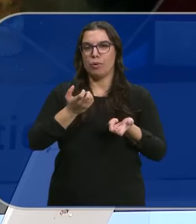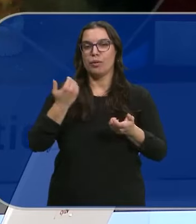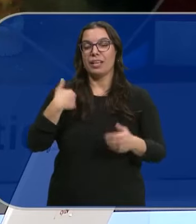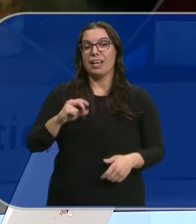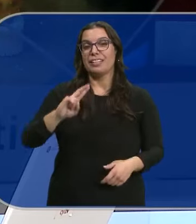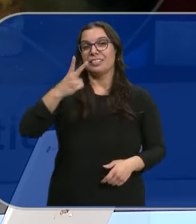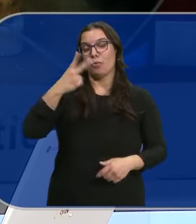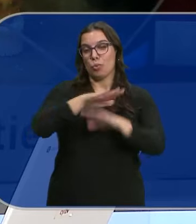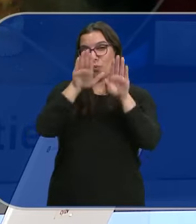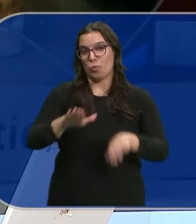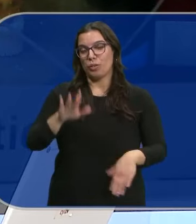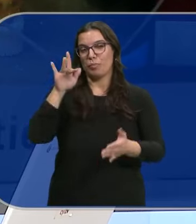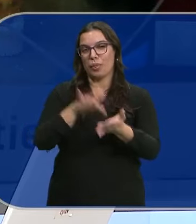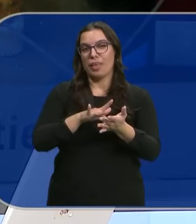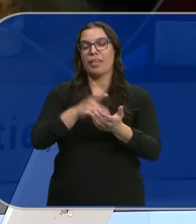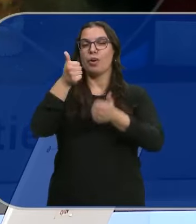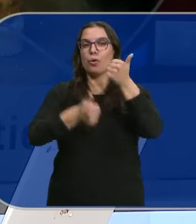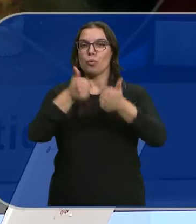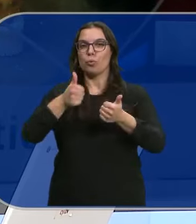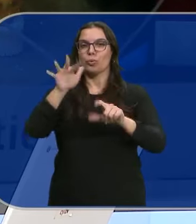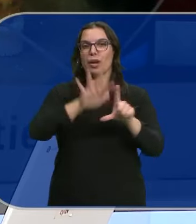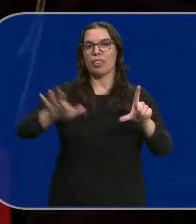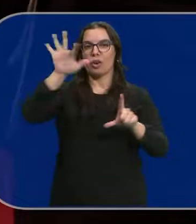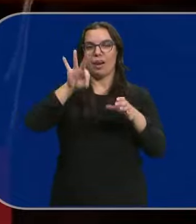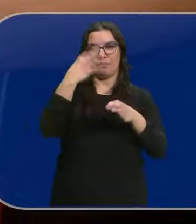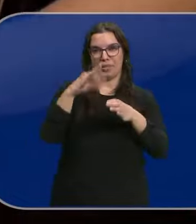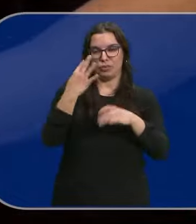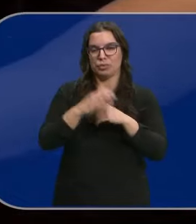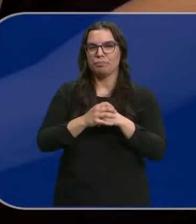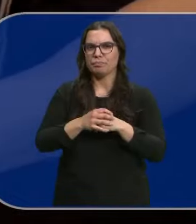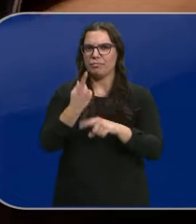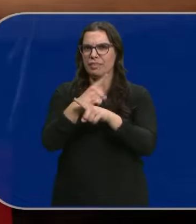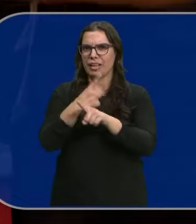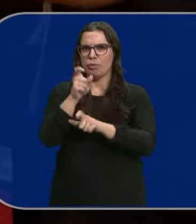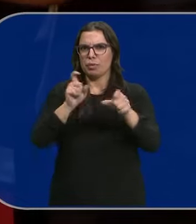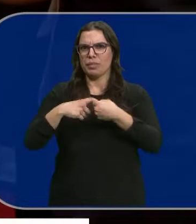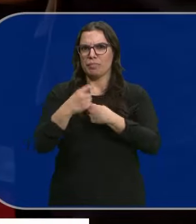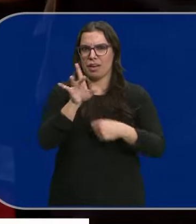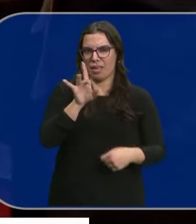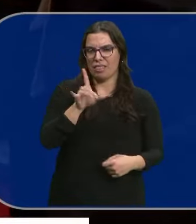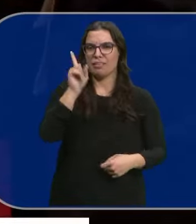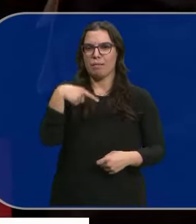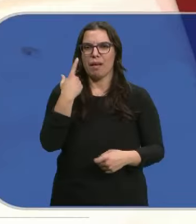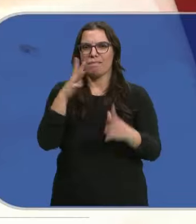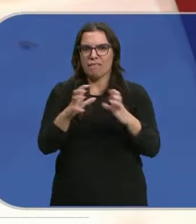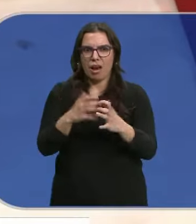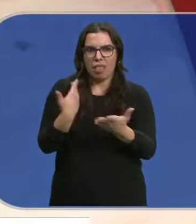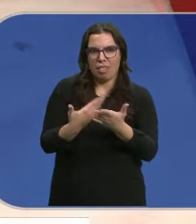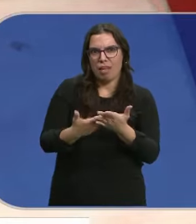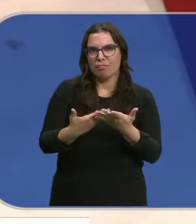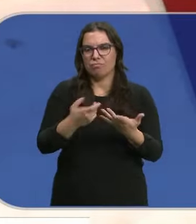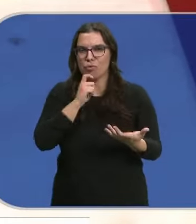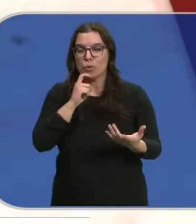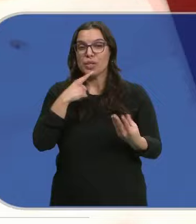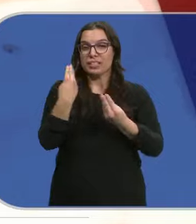segundo Y último día Del concurso nacional De pinchos y tapas Muchos nervios Entre los 15 participantes Y ganas de demostrar Sus creaciones